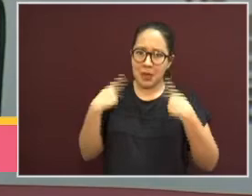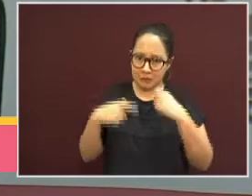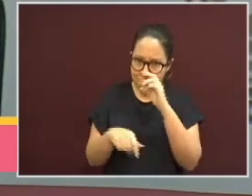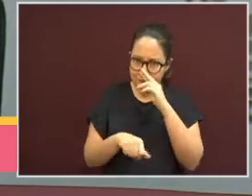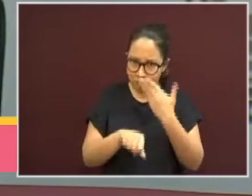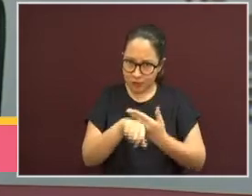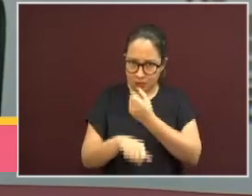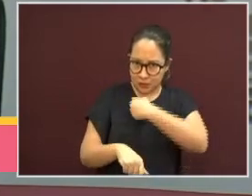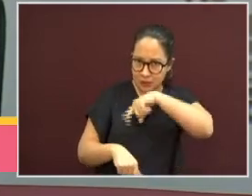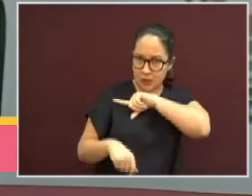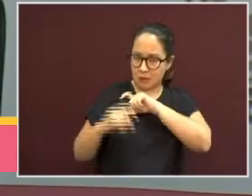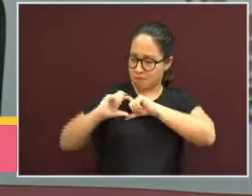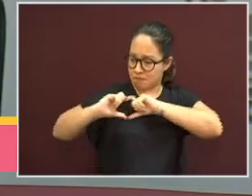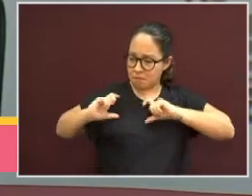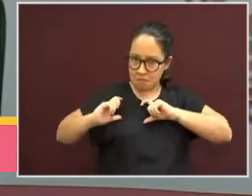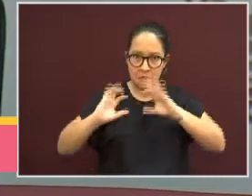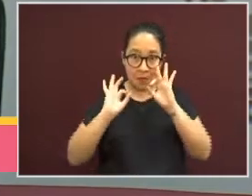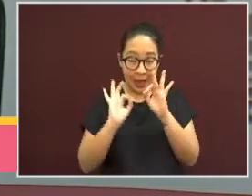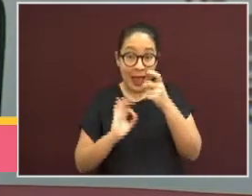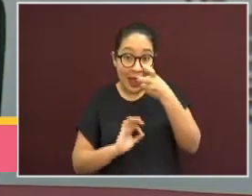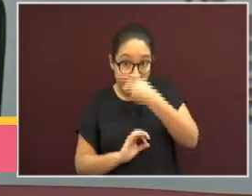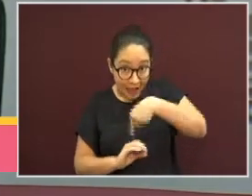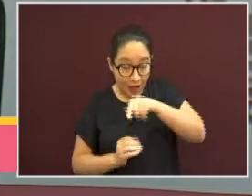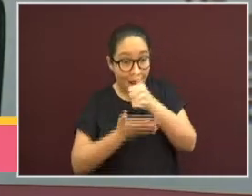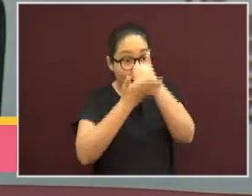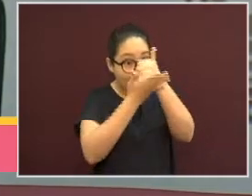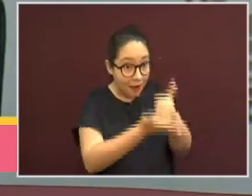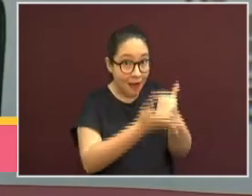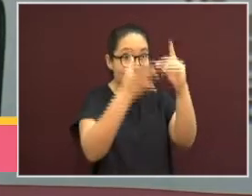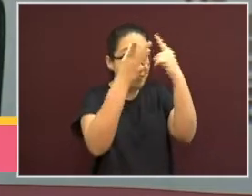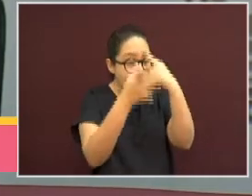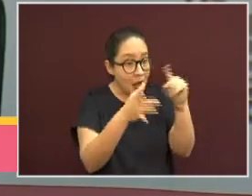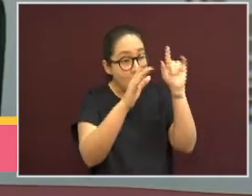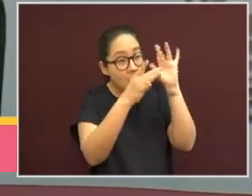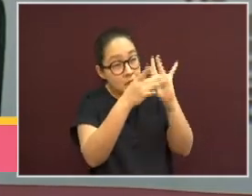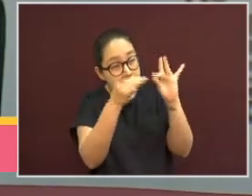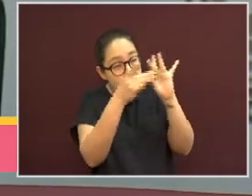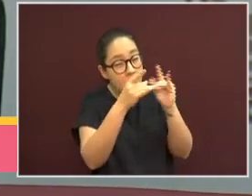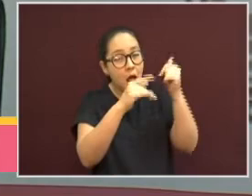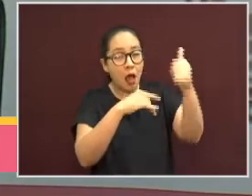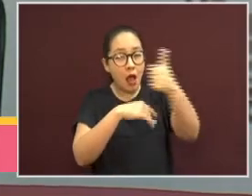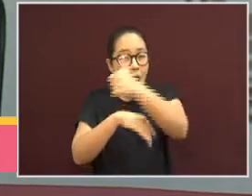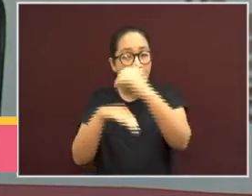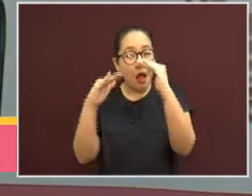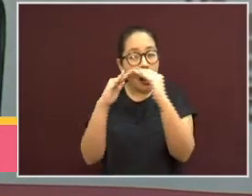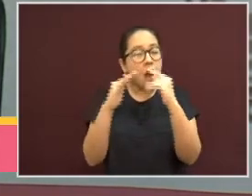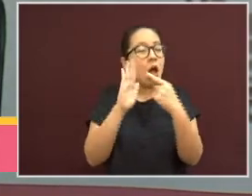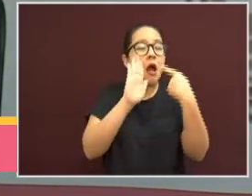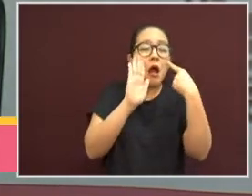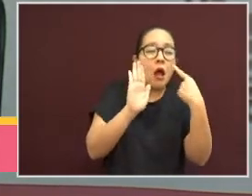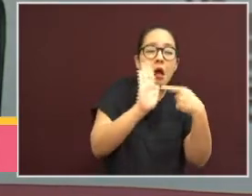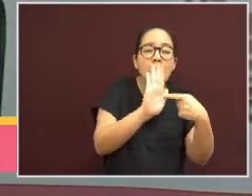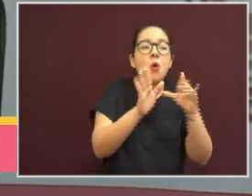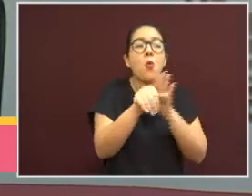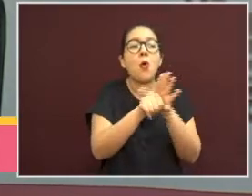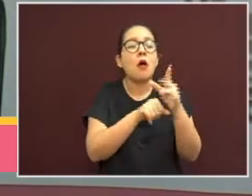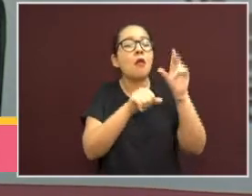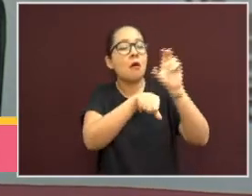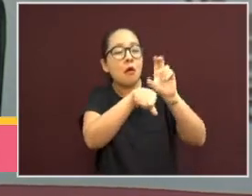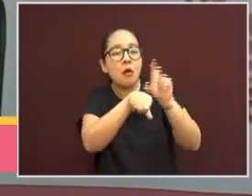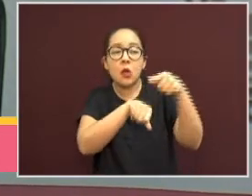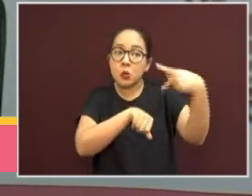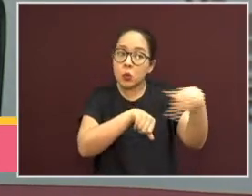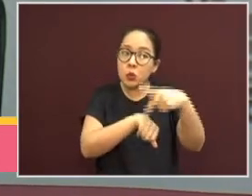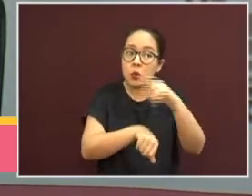personal de la Secretaría de Salud que asiste casa por casa mostrándoles cuáles son los criaderos que tienen para que ustedes